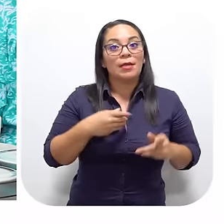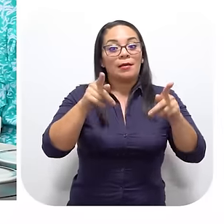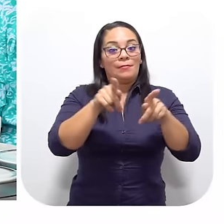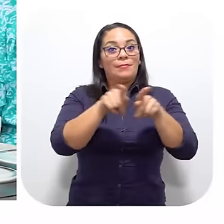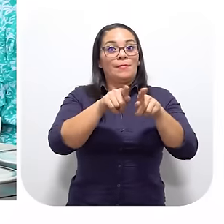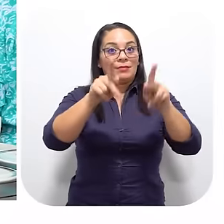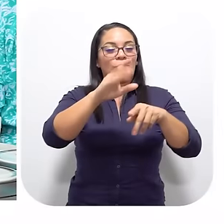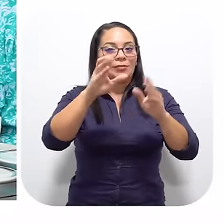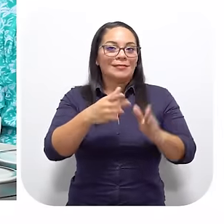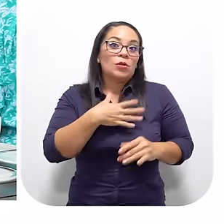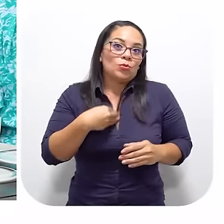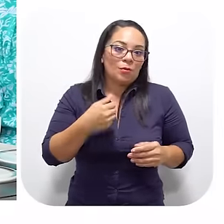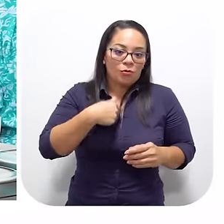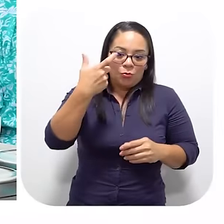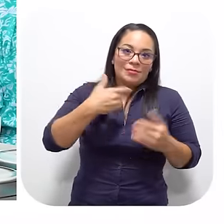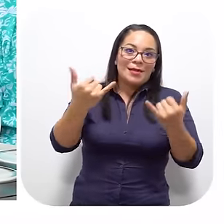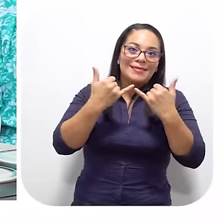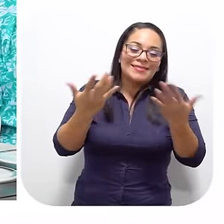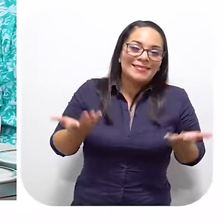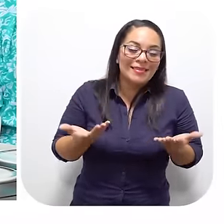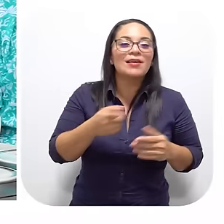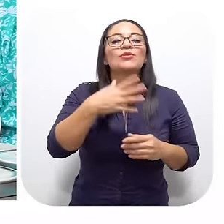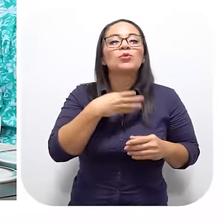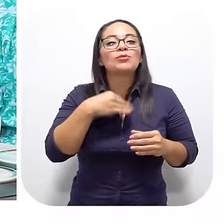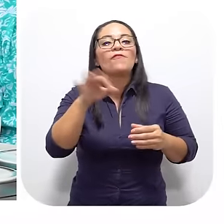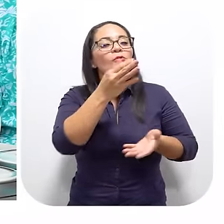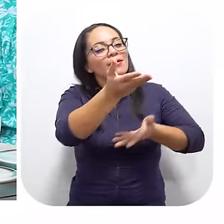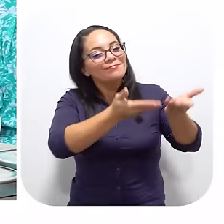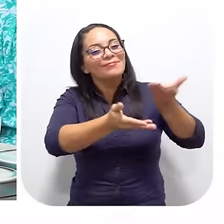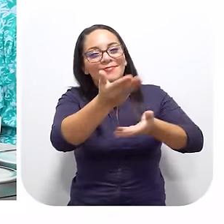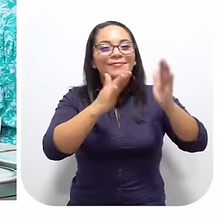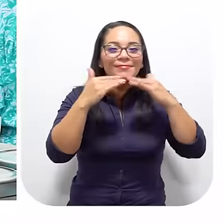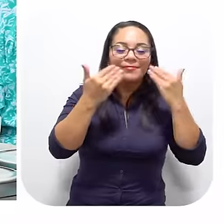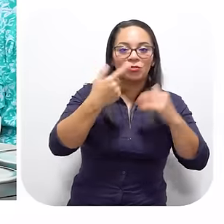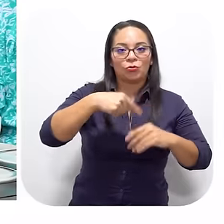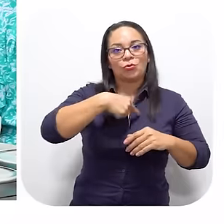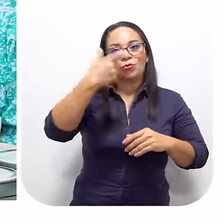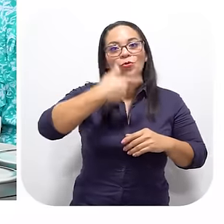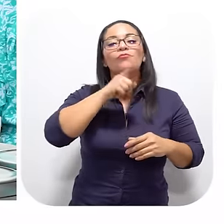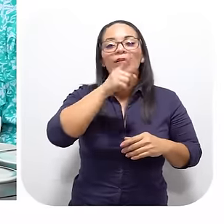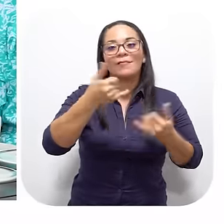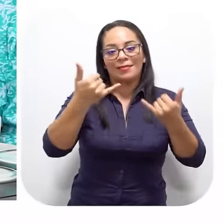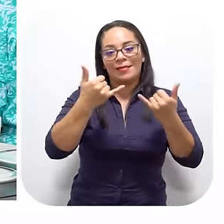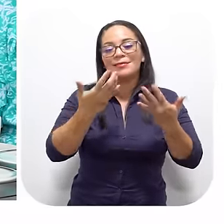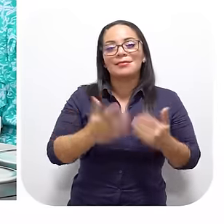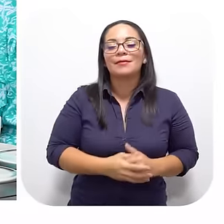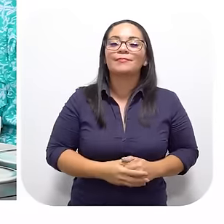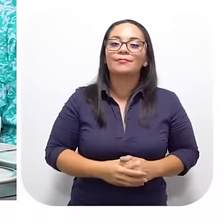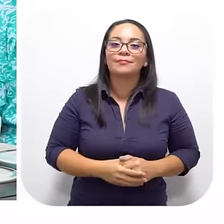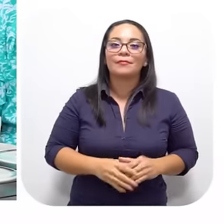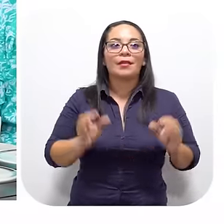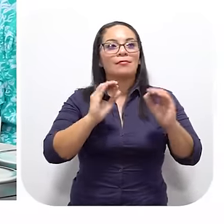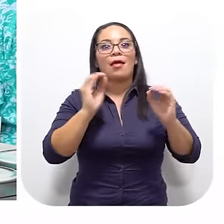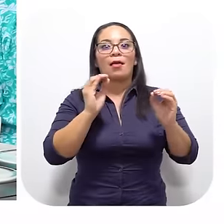gusta mucho Y al nacional Porque uno es Como es ¿Verdad? O A ellos Les gusta el trato A como nosotros Somos realmente